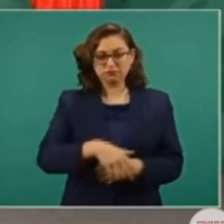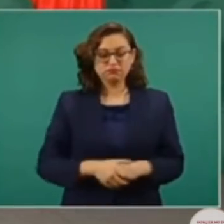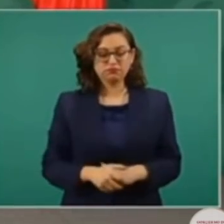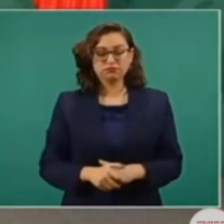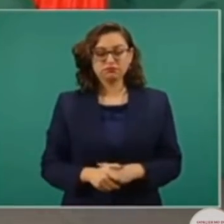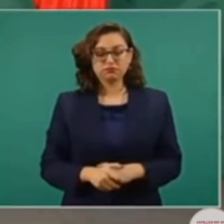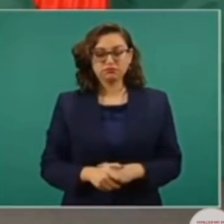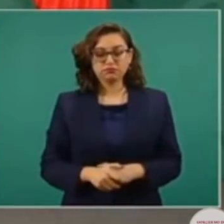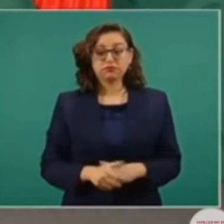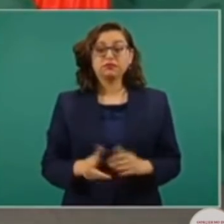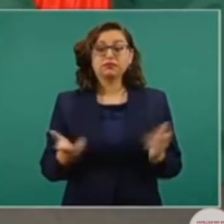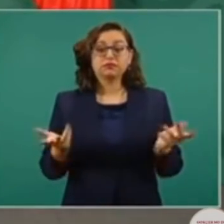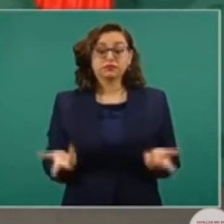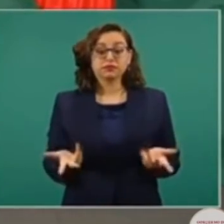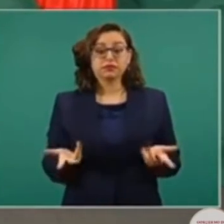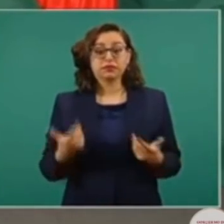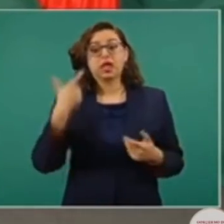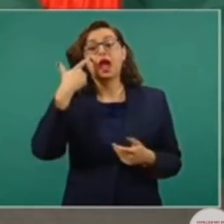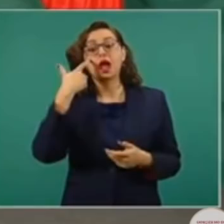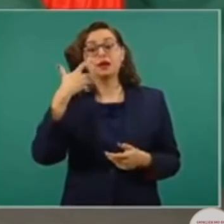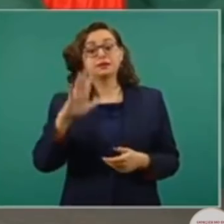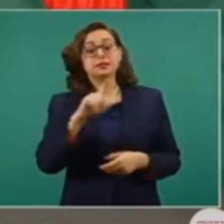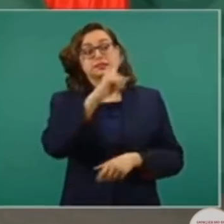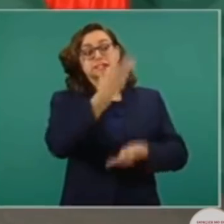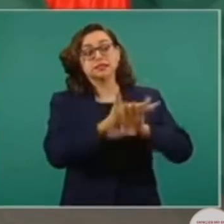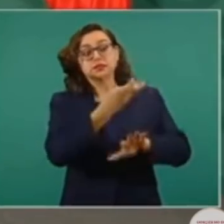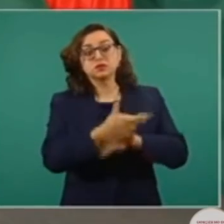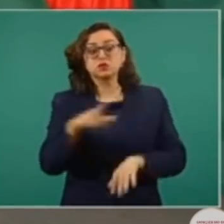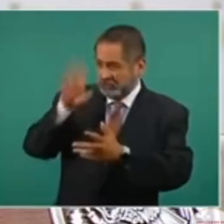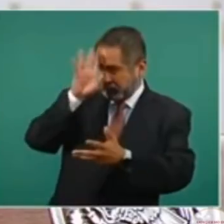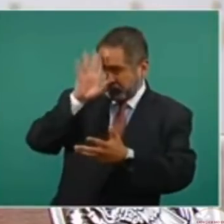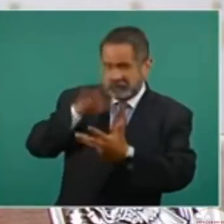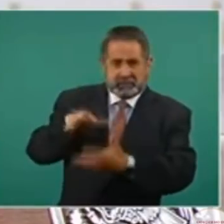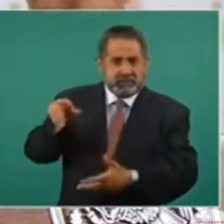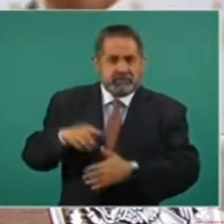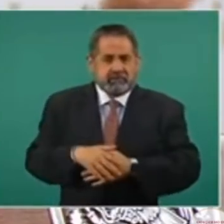Entonces, vamos a ver qué responde el gobierno de Estados Unidos.